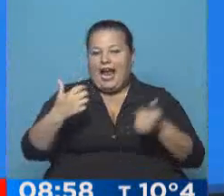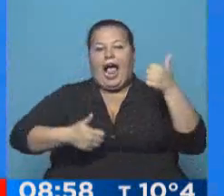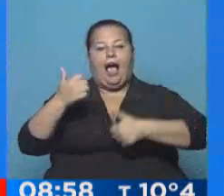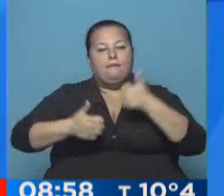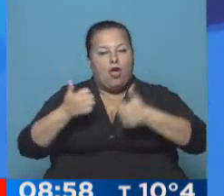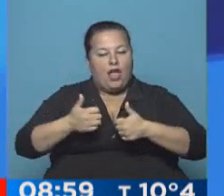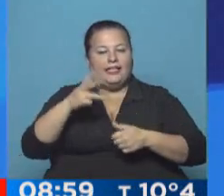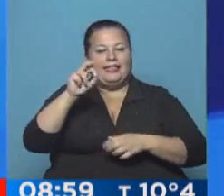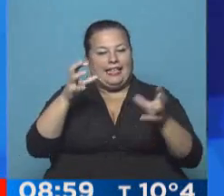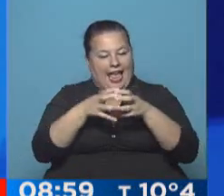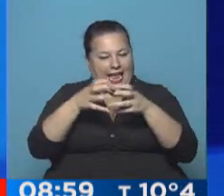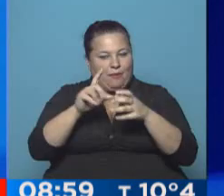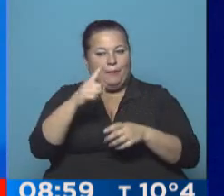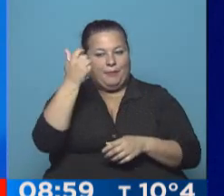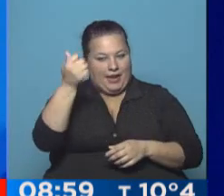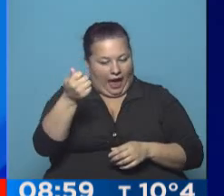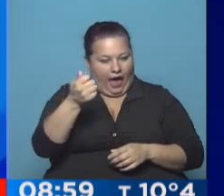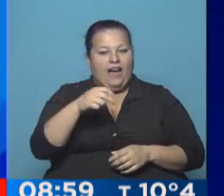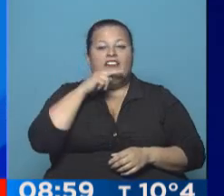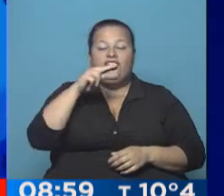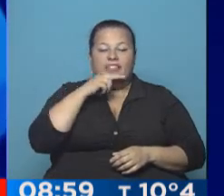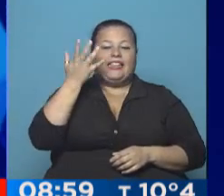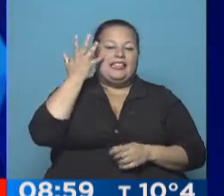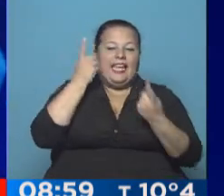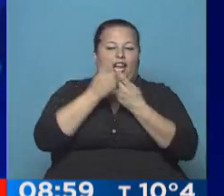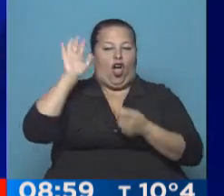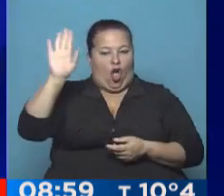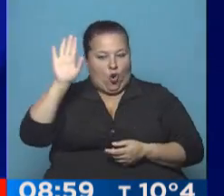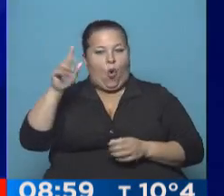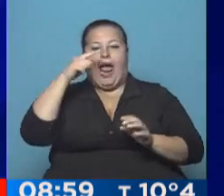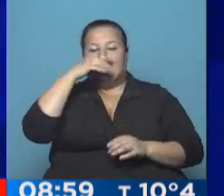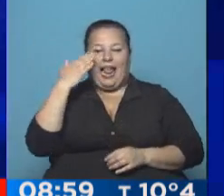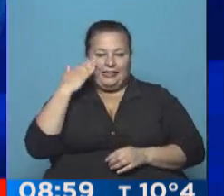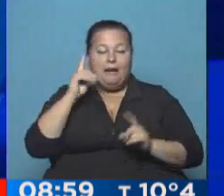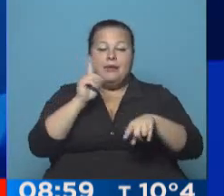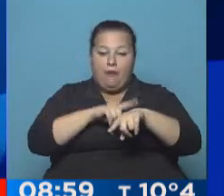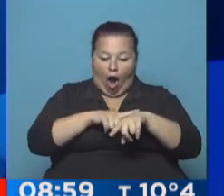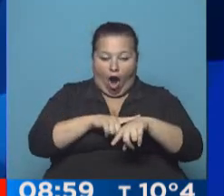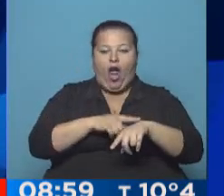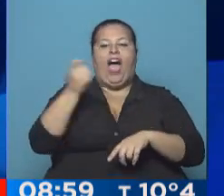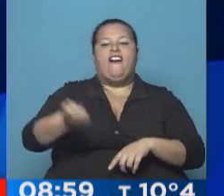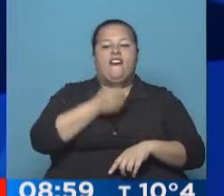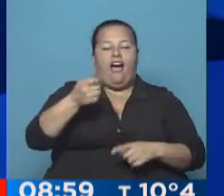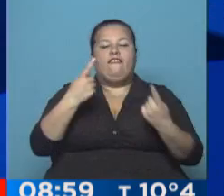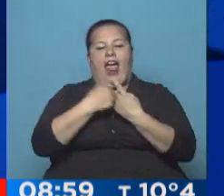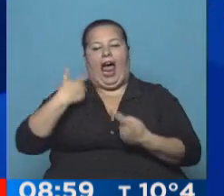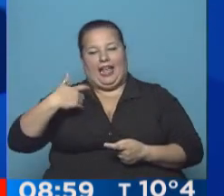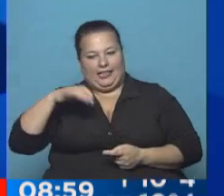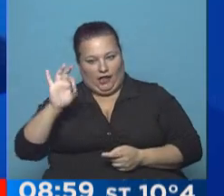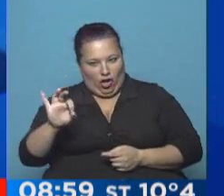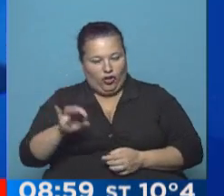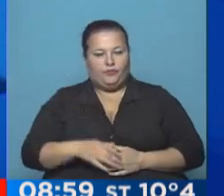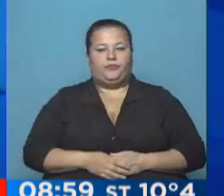torneo de 30 equipos de Primera División. El viernes, Tigre-Bodoy Cruz a las 19. Mismo horario para Banfield Argentino